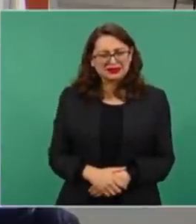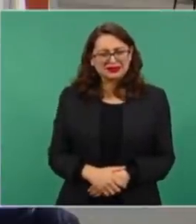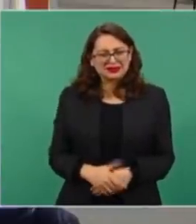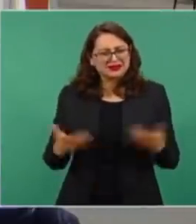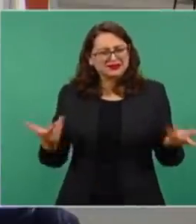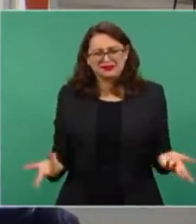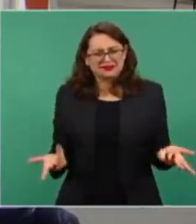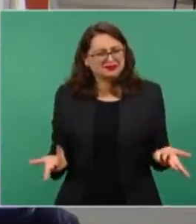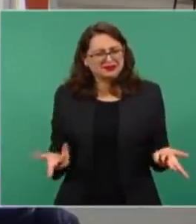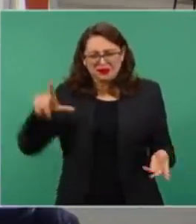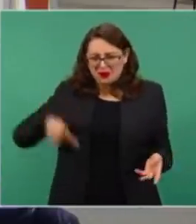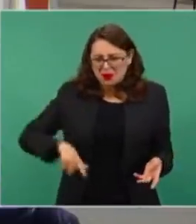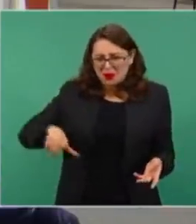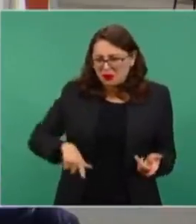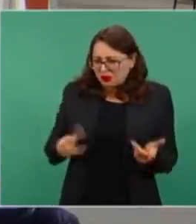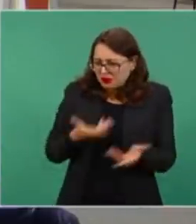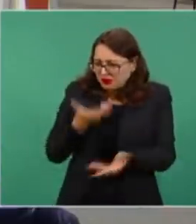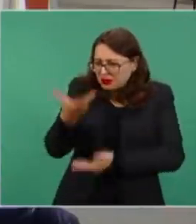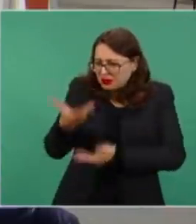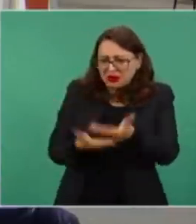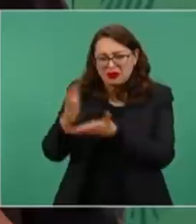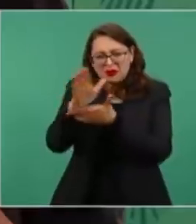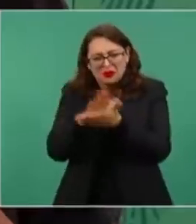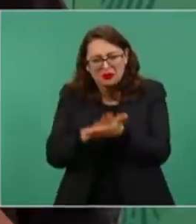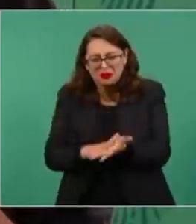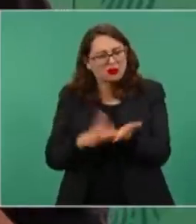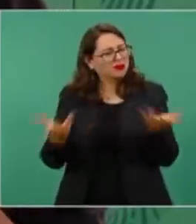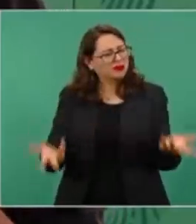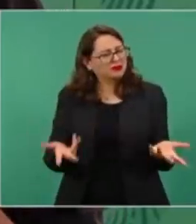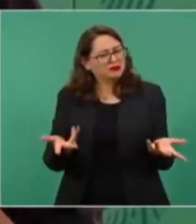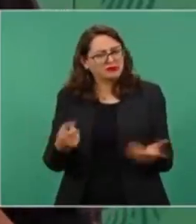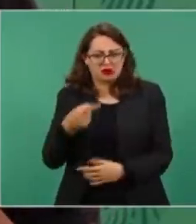¿Qué tiene que ver eso con gobierno republicano si no somos una monarquía?